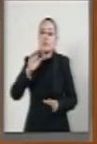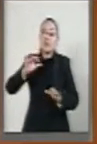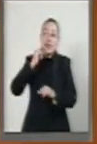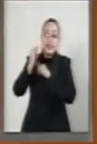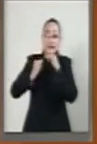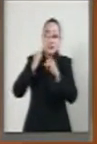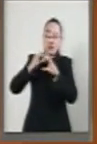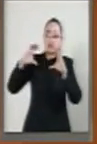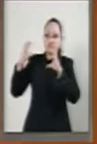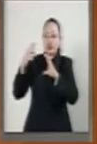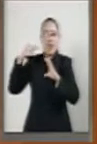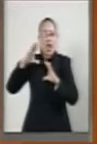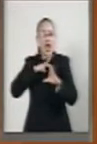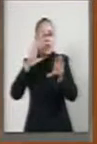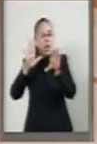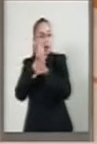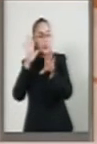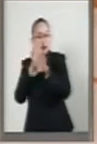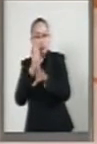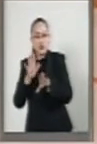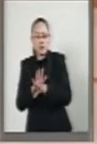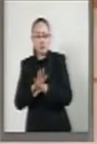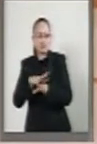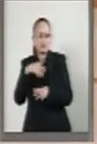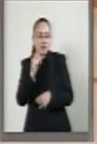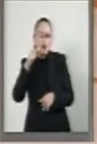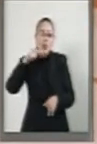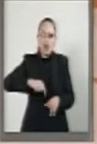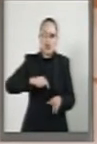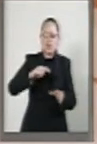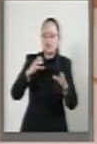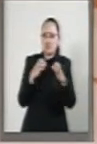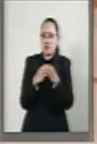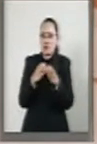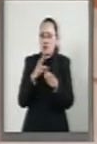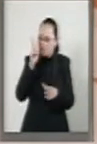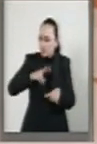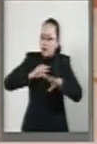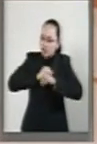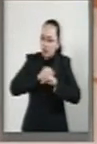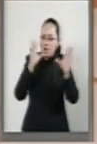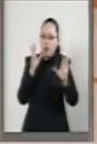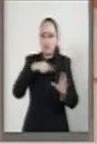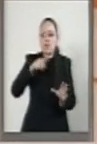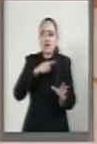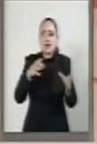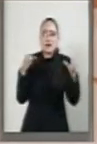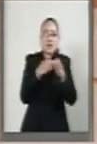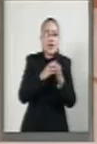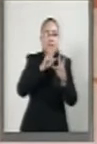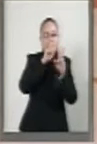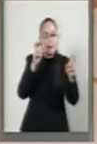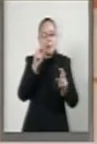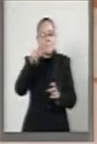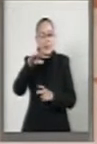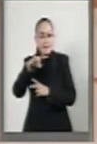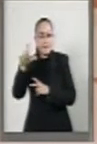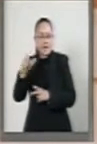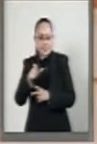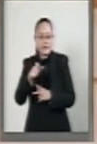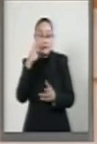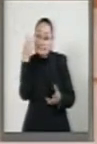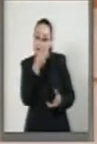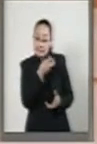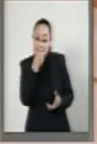están sufriendo cambios. Sin embargo, no tenemos la menor duda de que nuestro sector energético y Pemex es